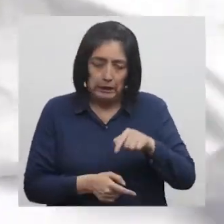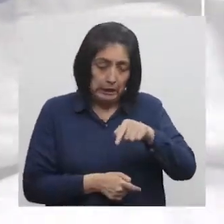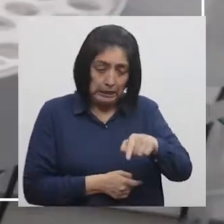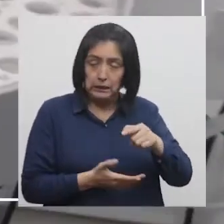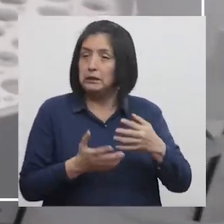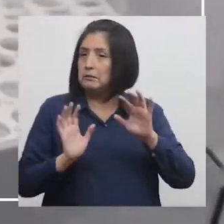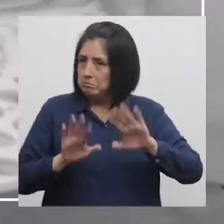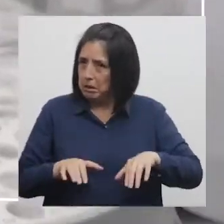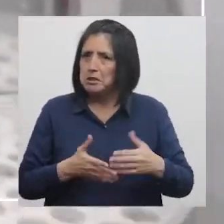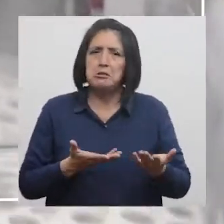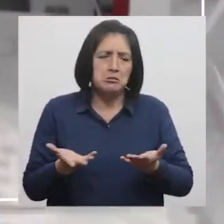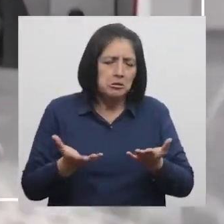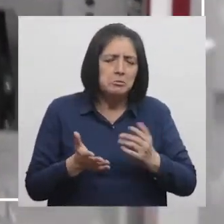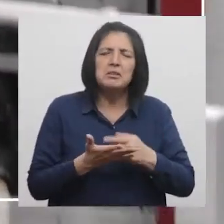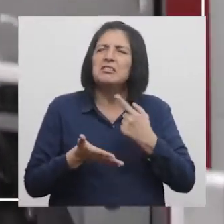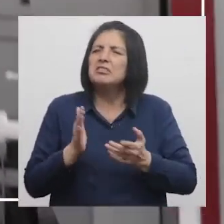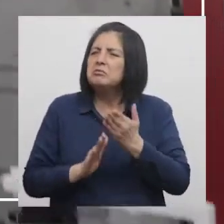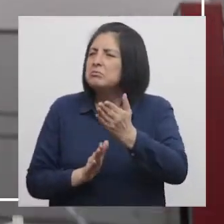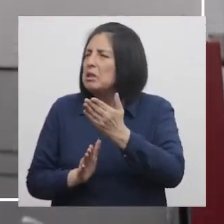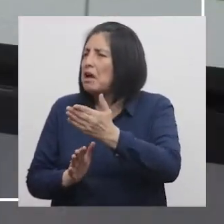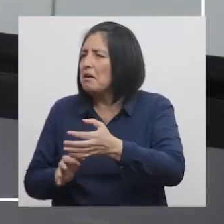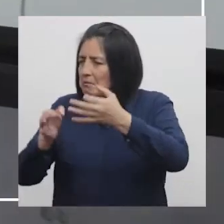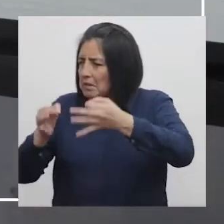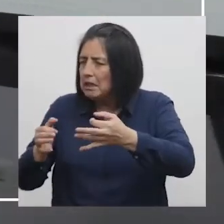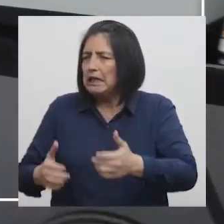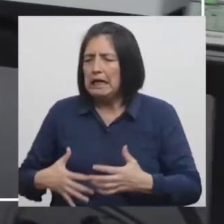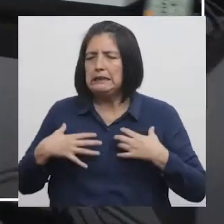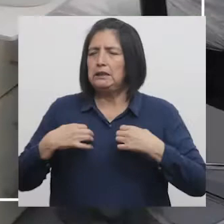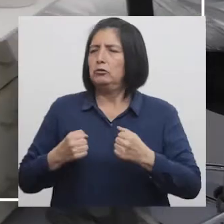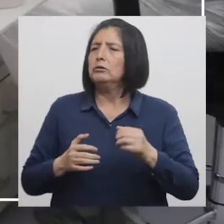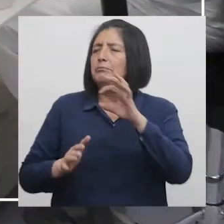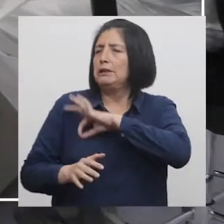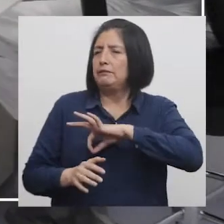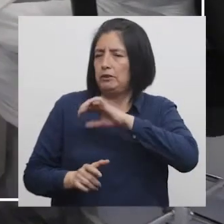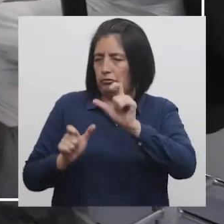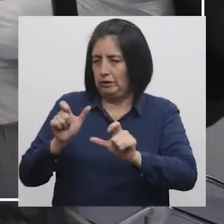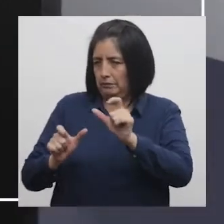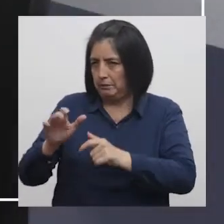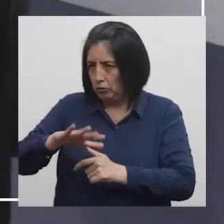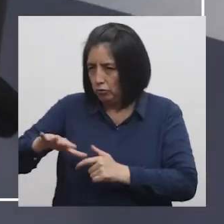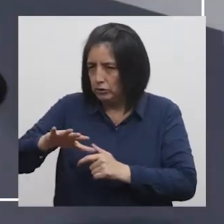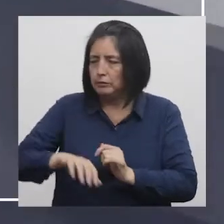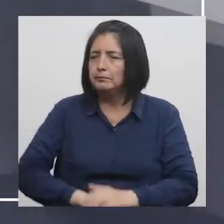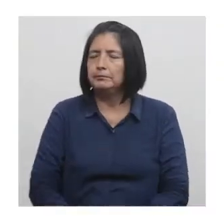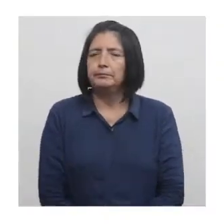mismas que servirán para adoptar intervenciones eficaces en salud En beneficio de esta población